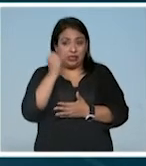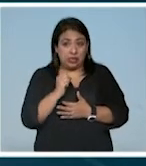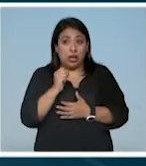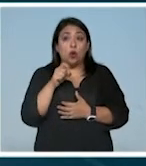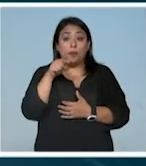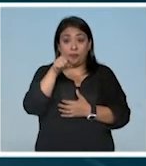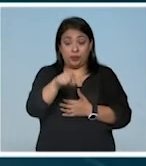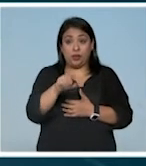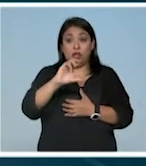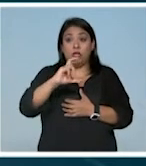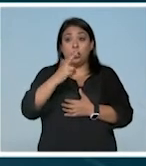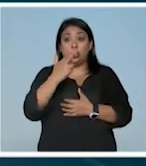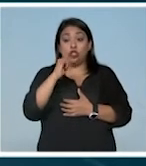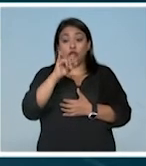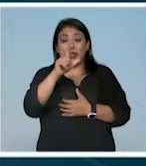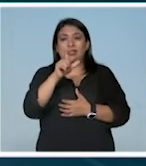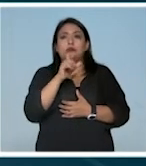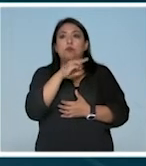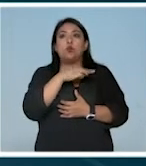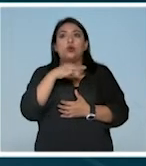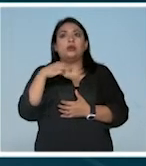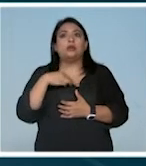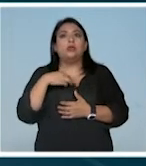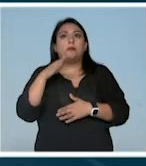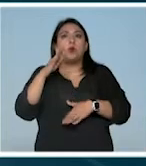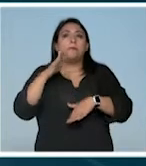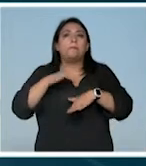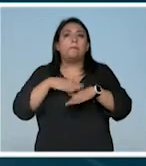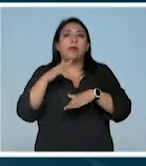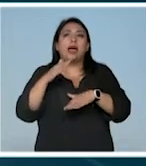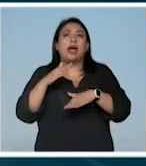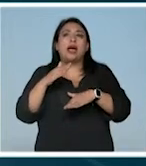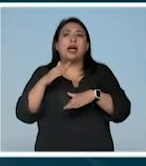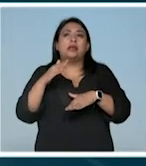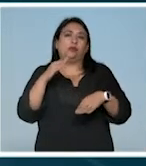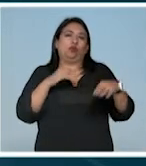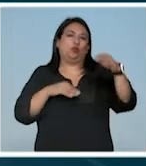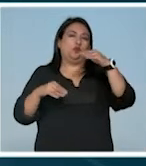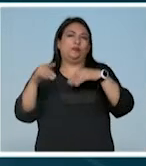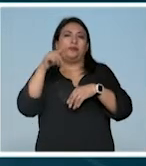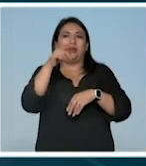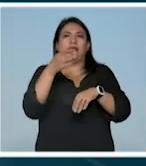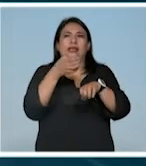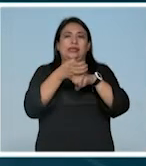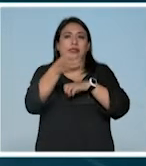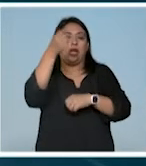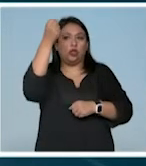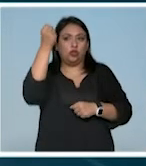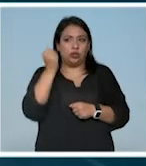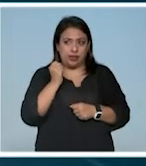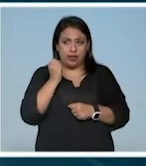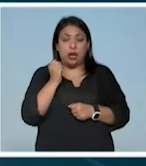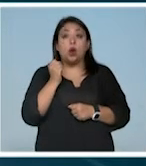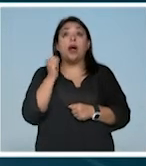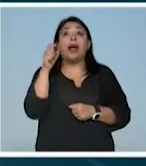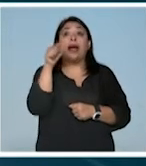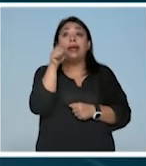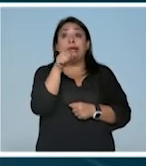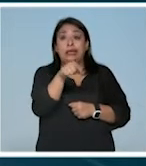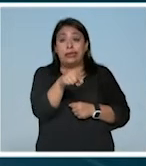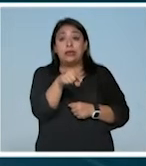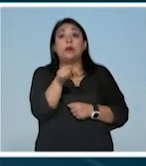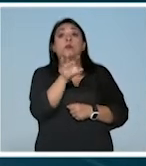Choy es el municipio más alteño del estado de Sinaloa. En él